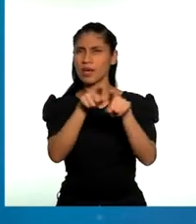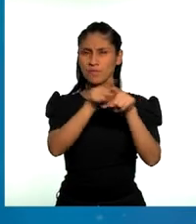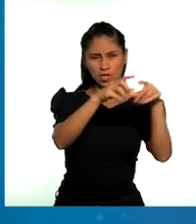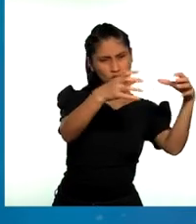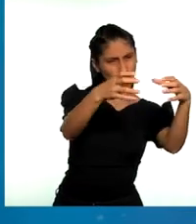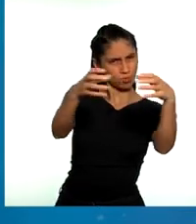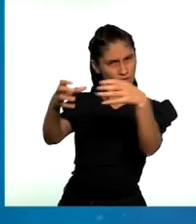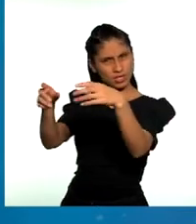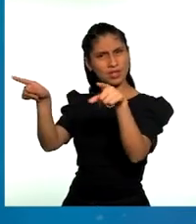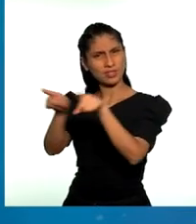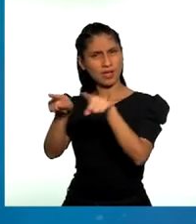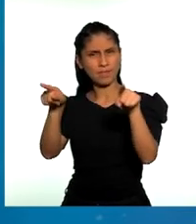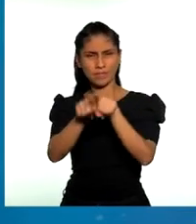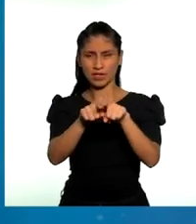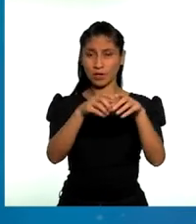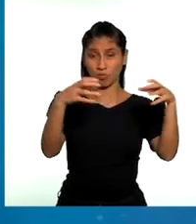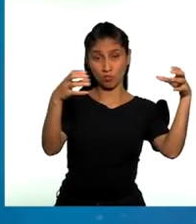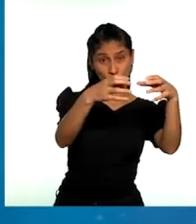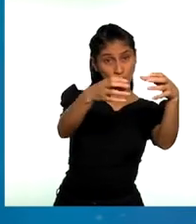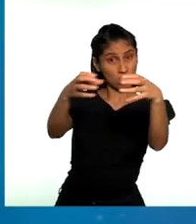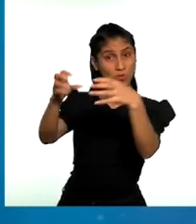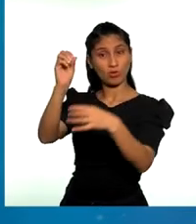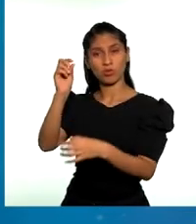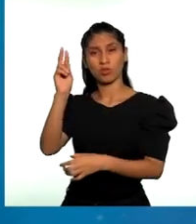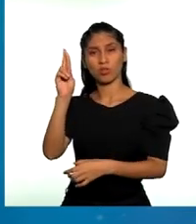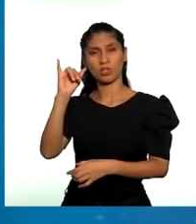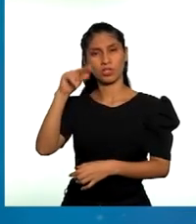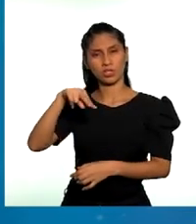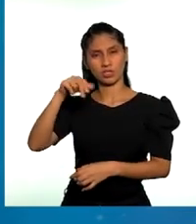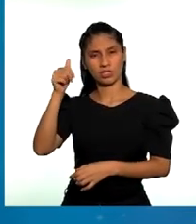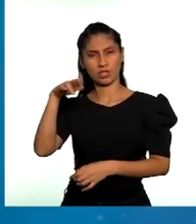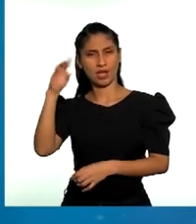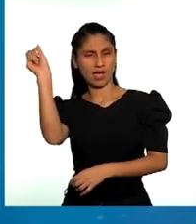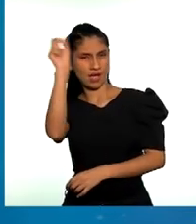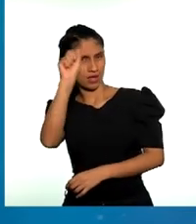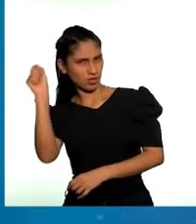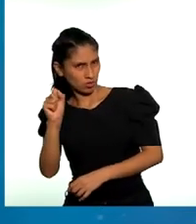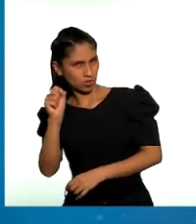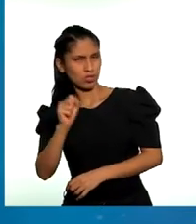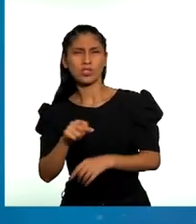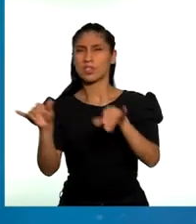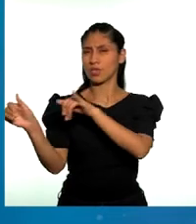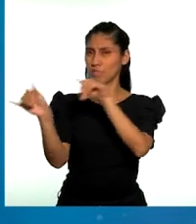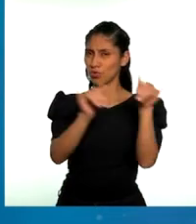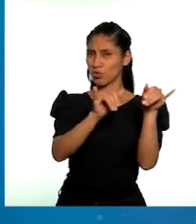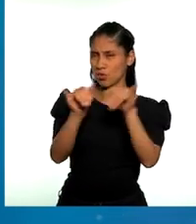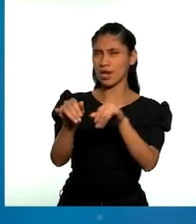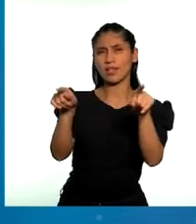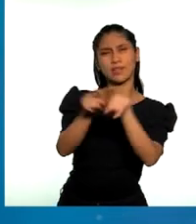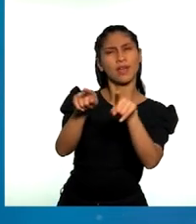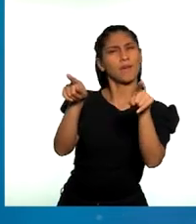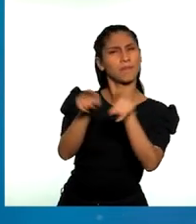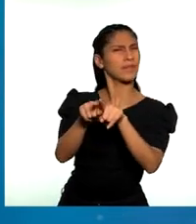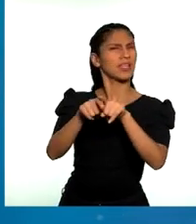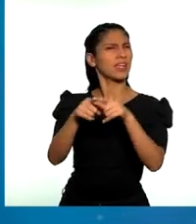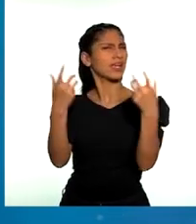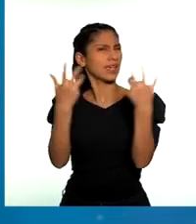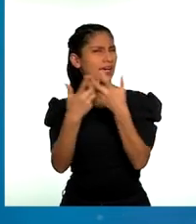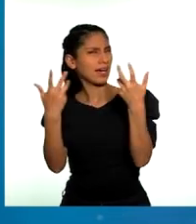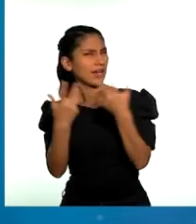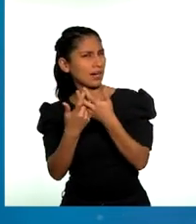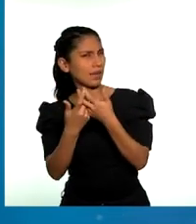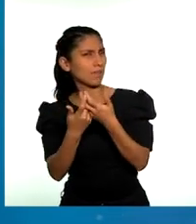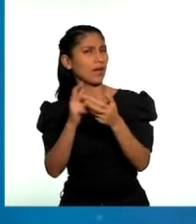originarios en los consejos regionales. Igual tratamiento se aplica para los